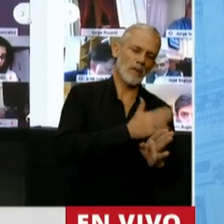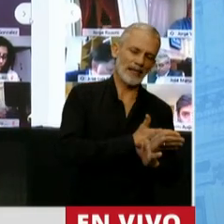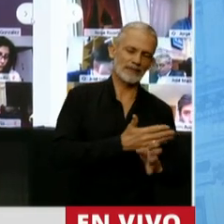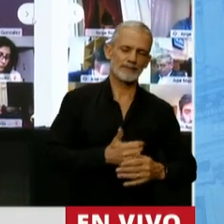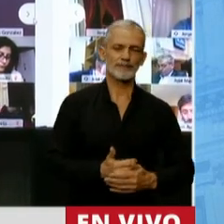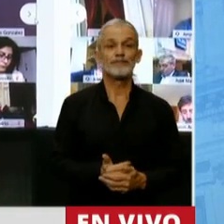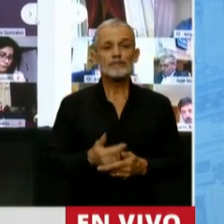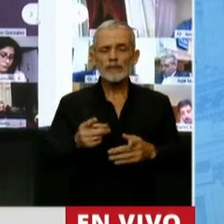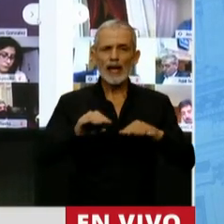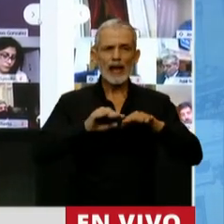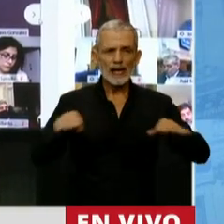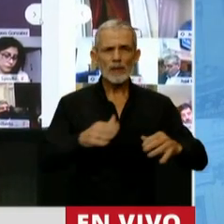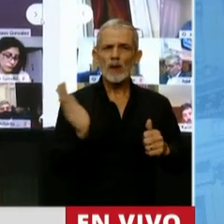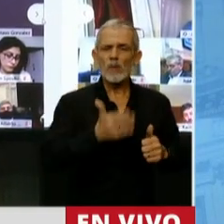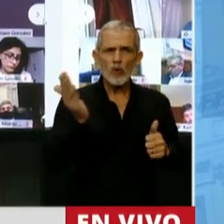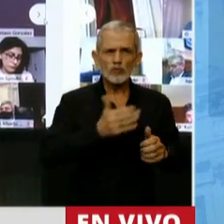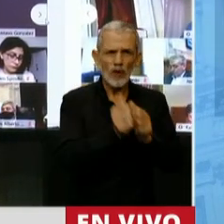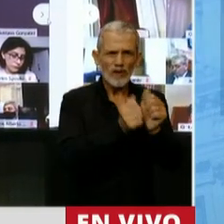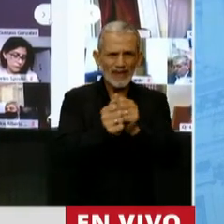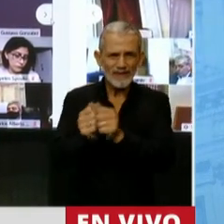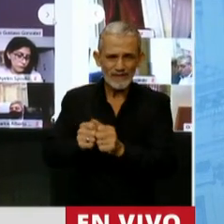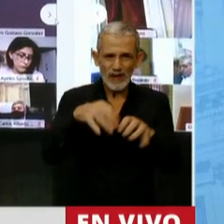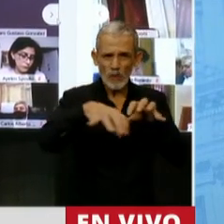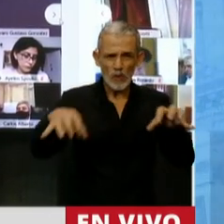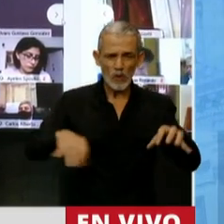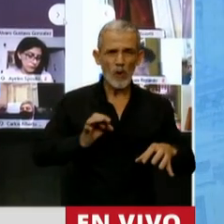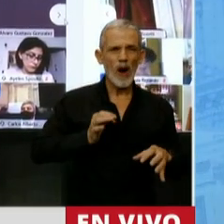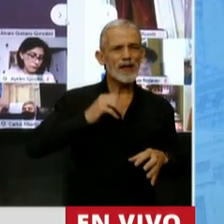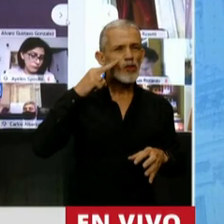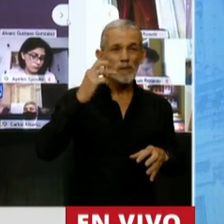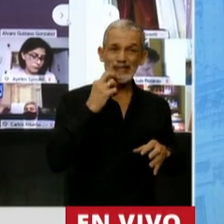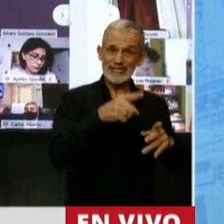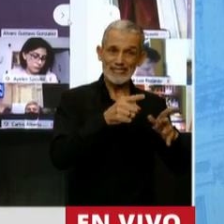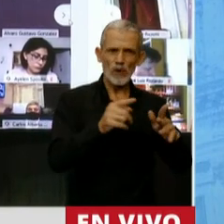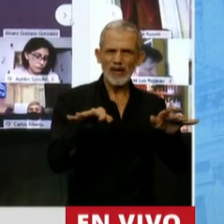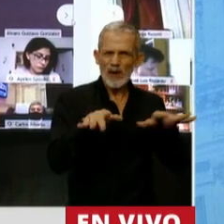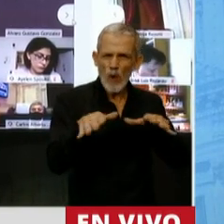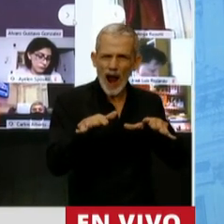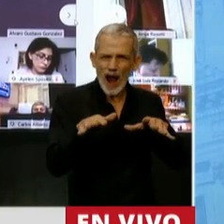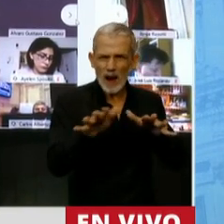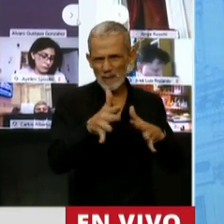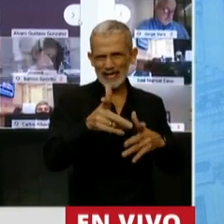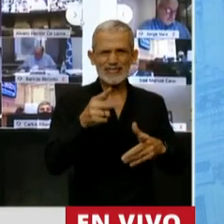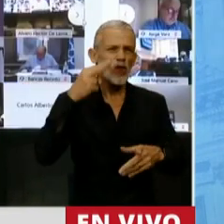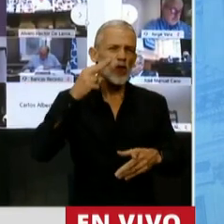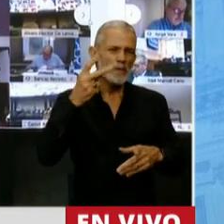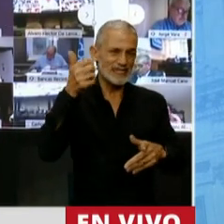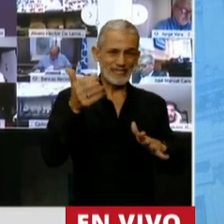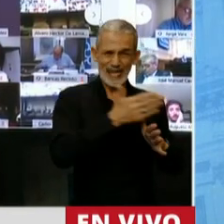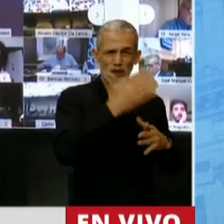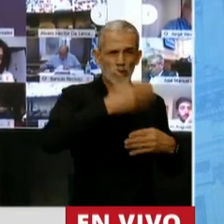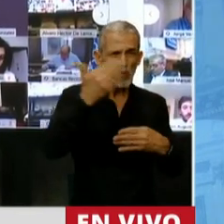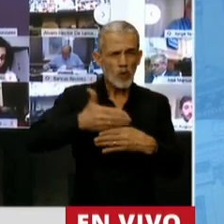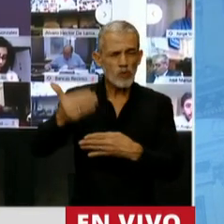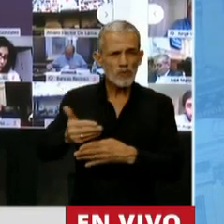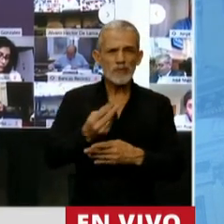El nivel de producción industrial de fines de 2019 fue el equivalente al del 2006. Se cerraron cerca